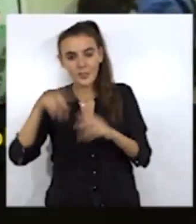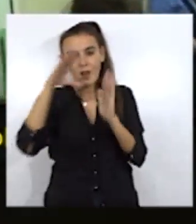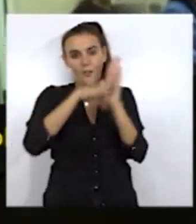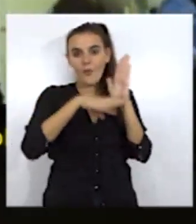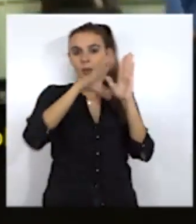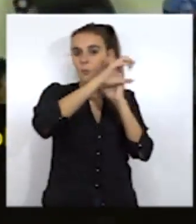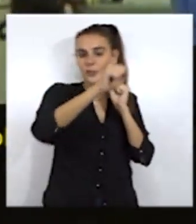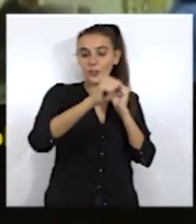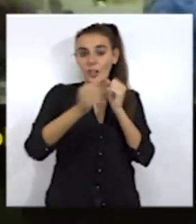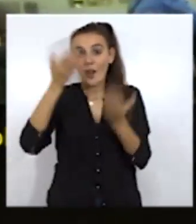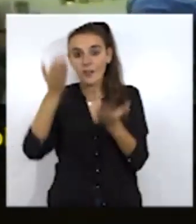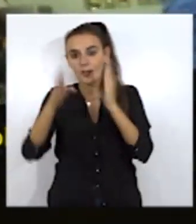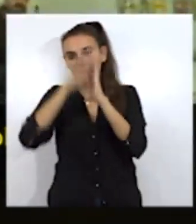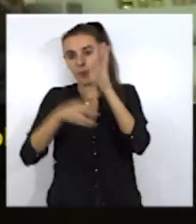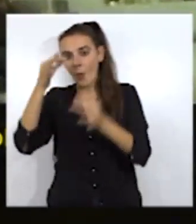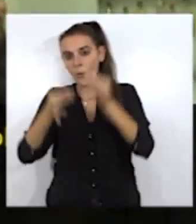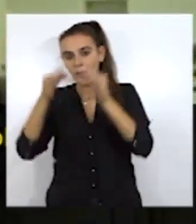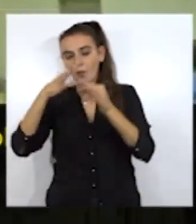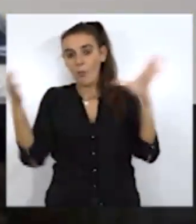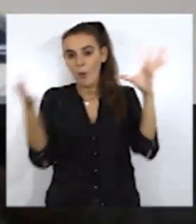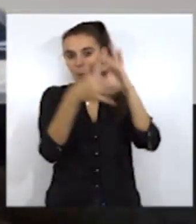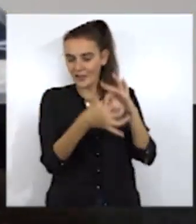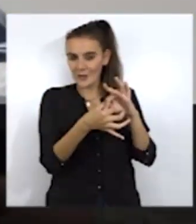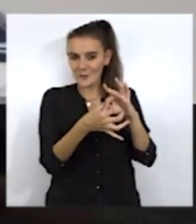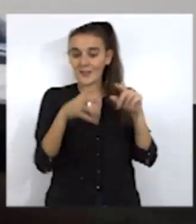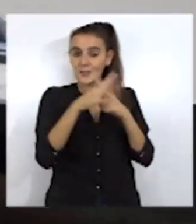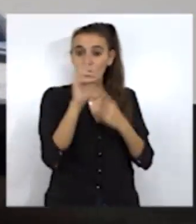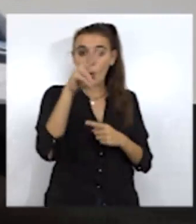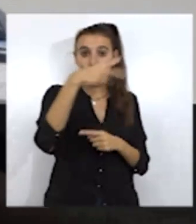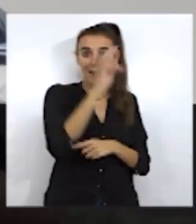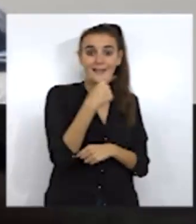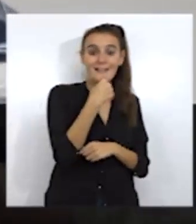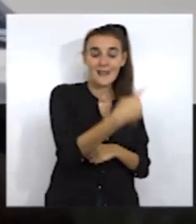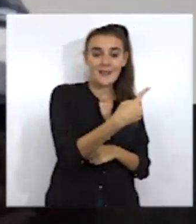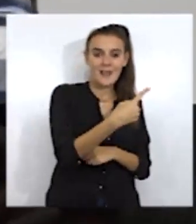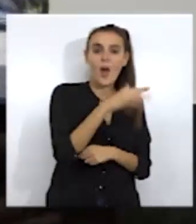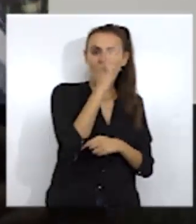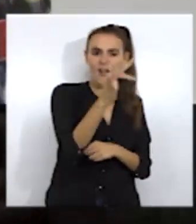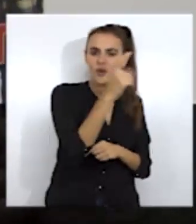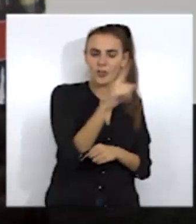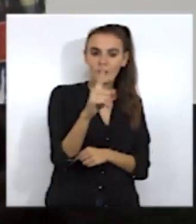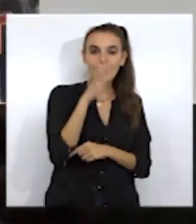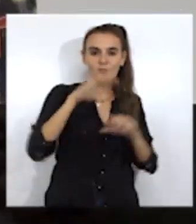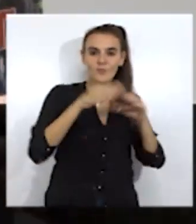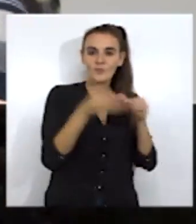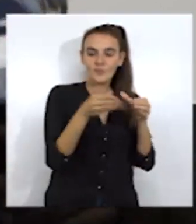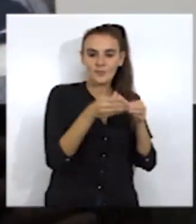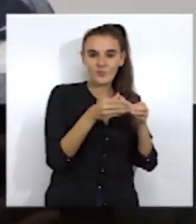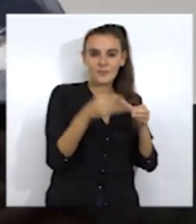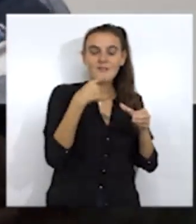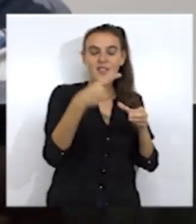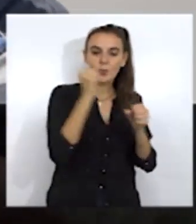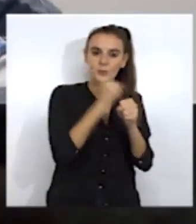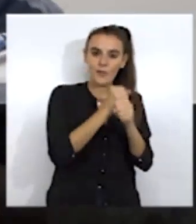tanto el protocolo como los informes jurídicos que lo acompañan. En cualquier caso, UGT no está a favor. Ya la policía local al día de hoy